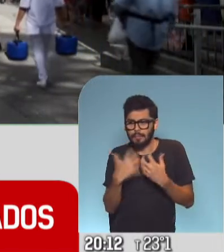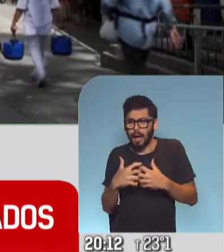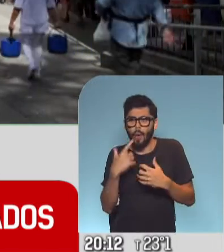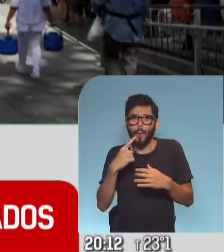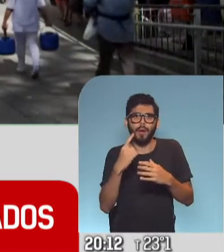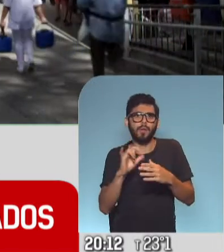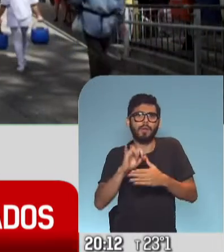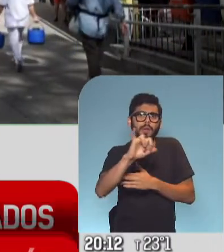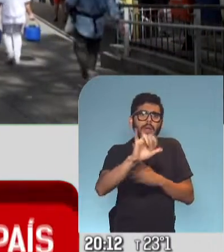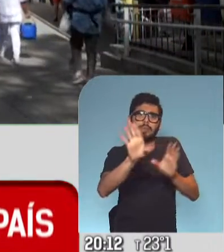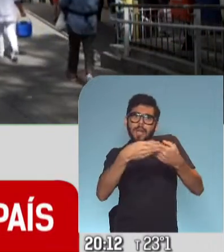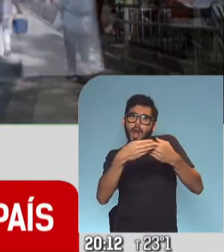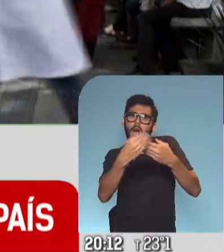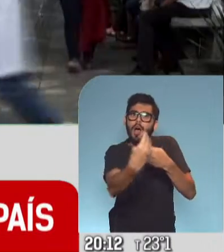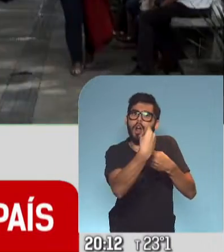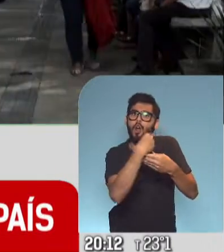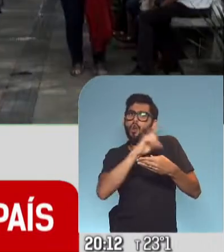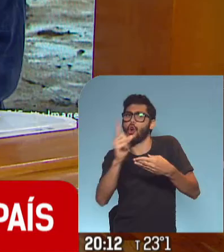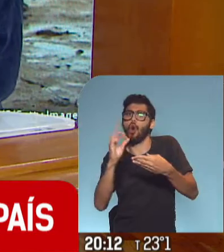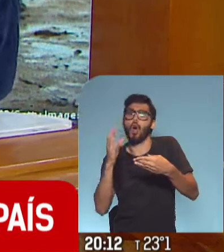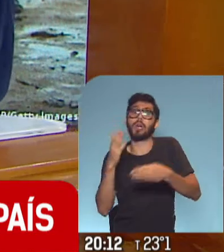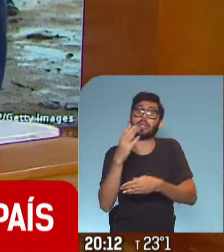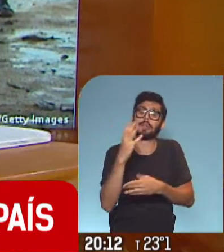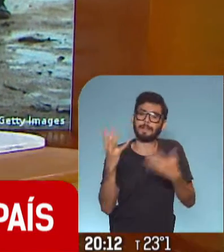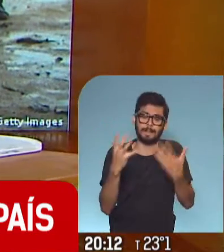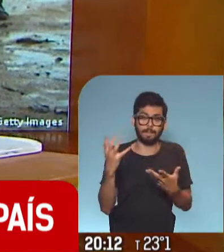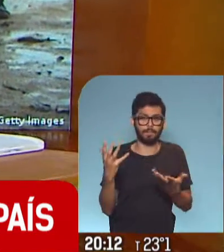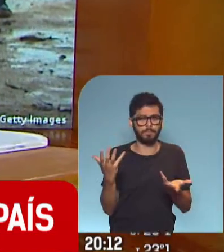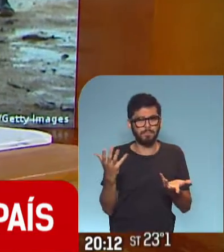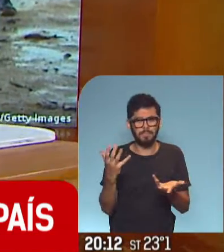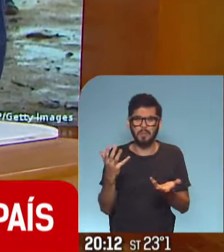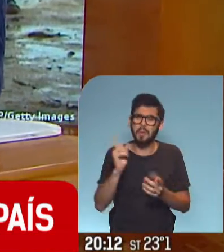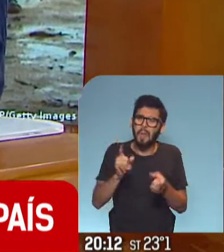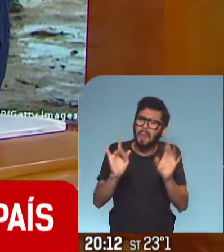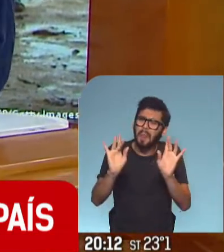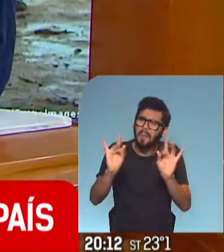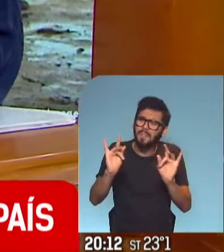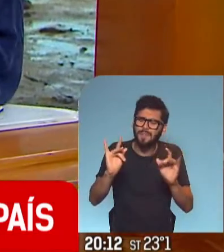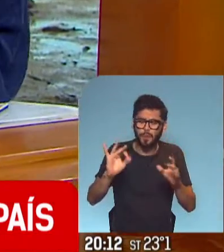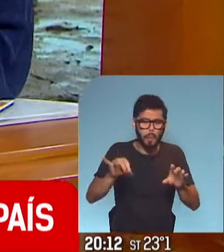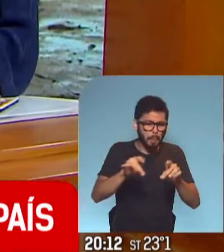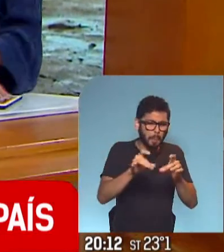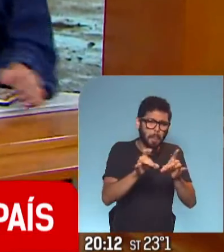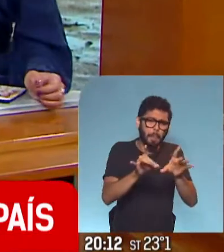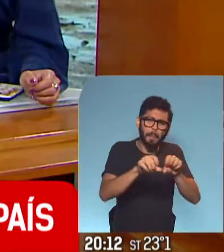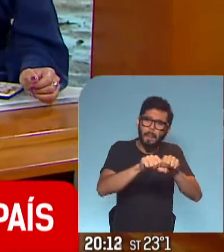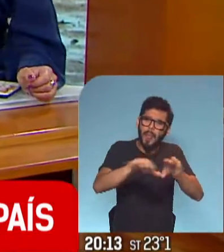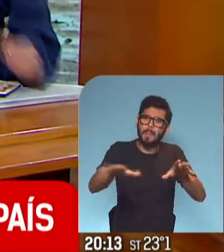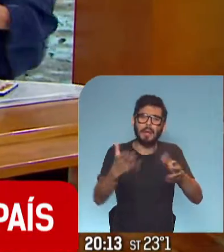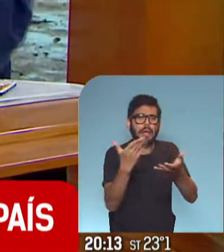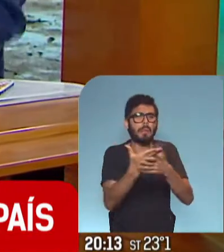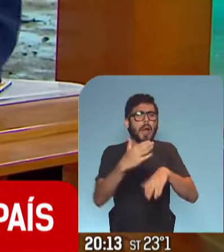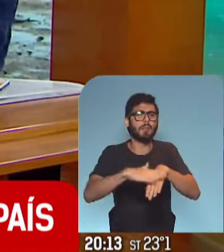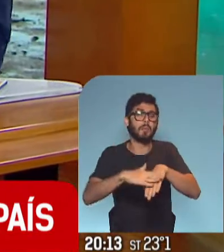cierran las fronteras, qué está pasando con eso. Qué difícil pedirle responsabilidad política a alguien que ha demostrado durante toda la pandemia que no la tiene, ¿no? Sí, sí. Y